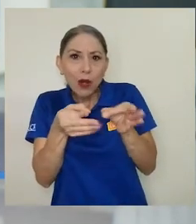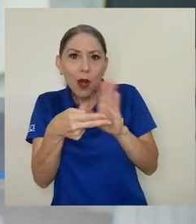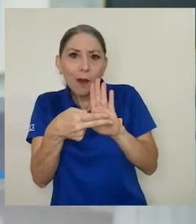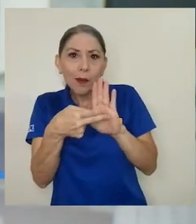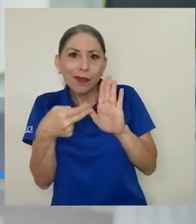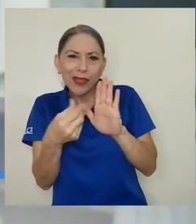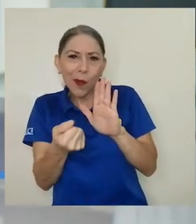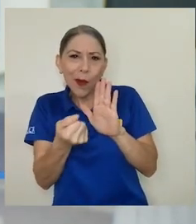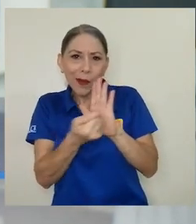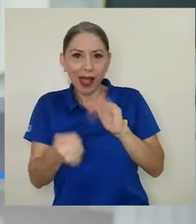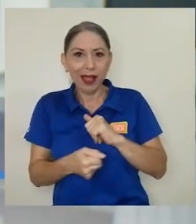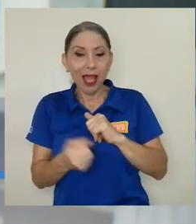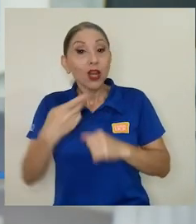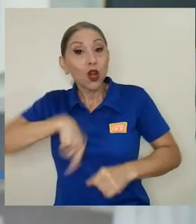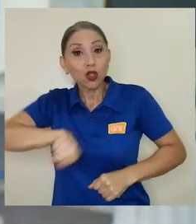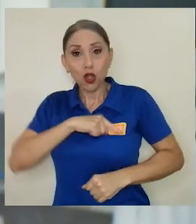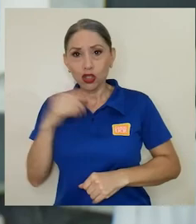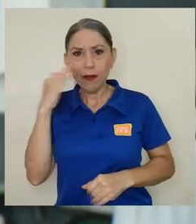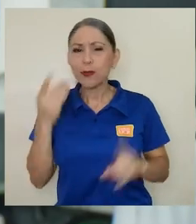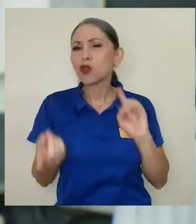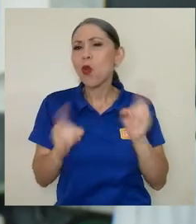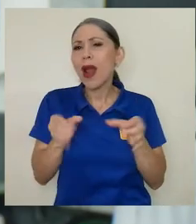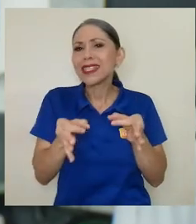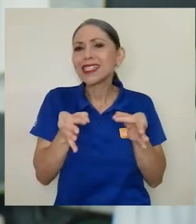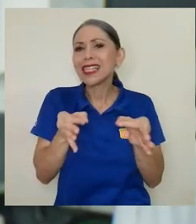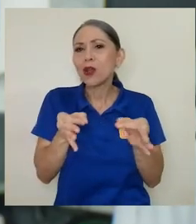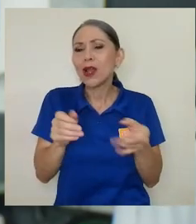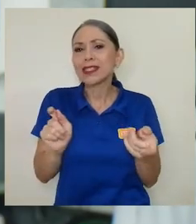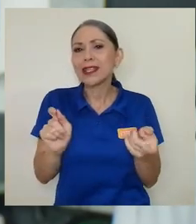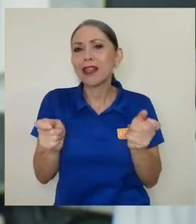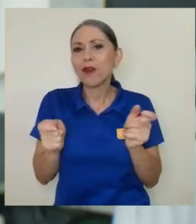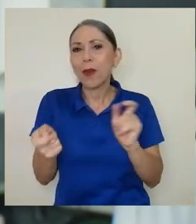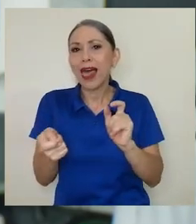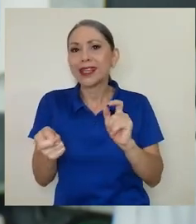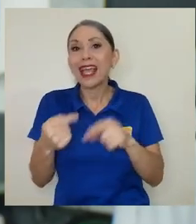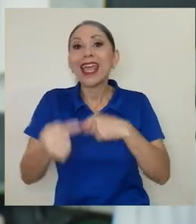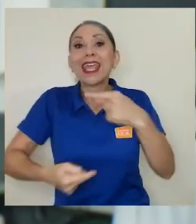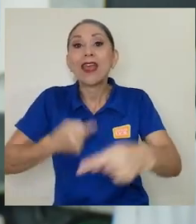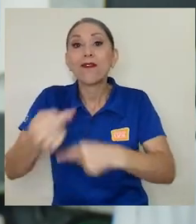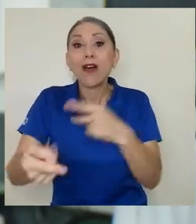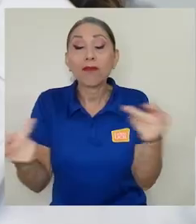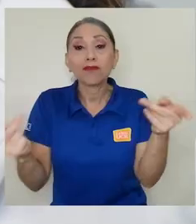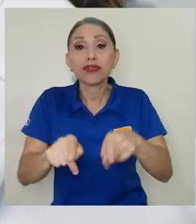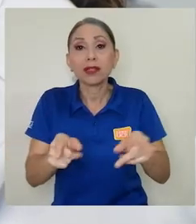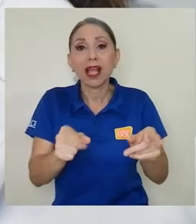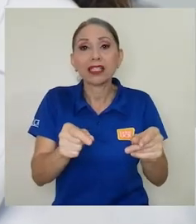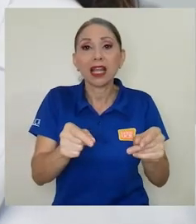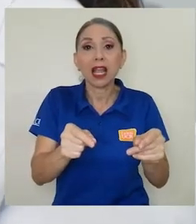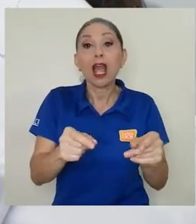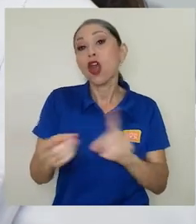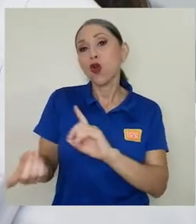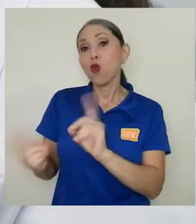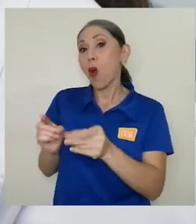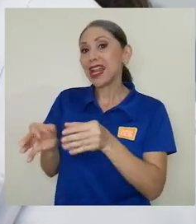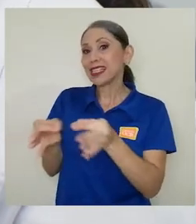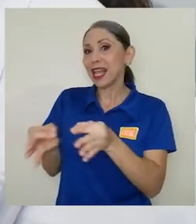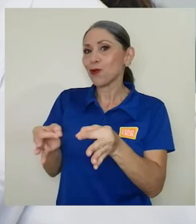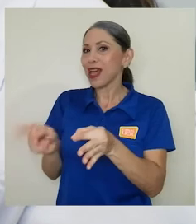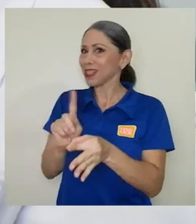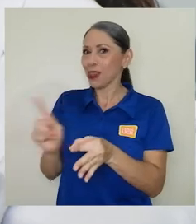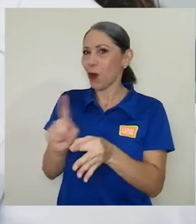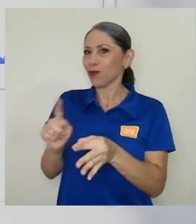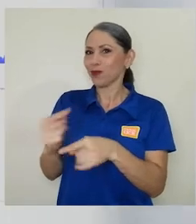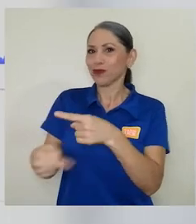para que nosotros podamos saber cuáles células son las que están transformadas, que son las que van hacia cáncer, como te decía, y cuáles células no están